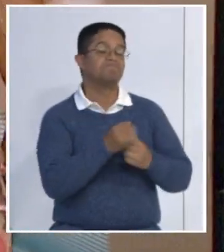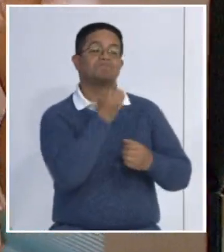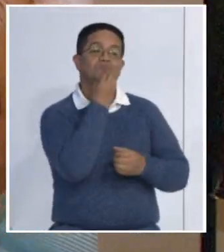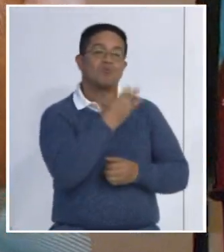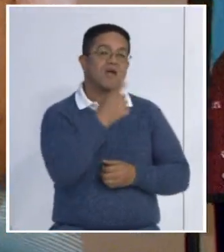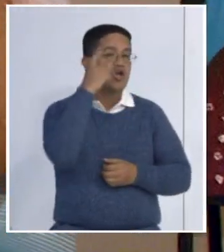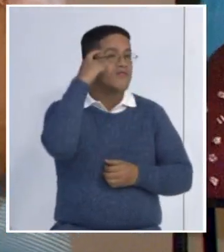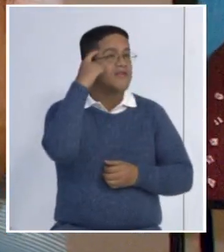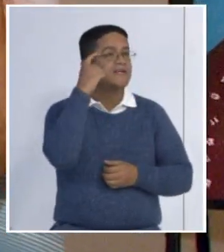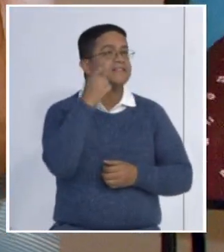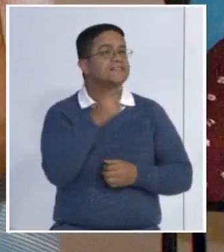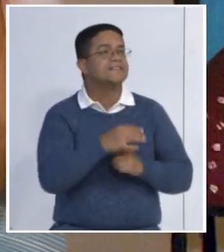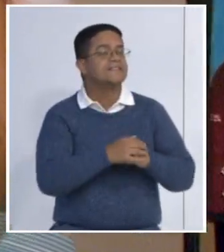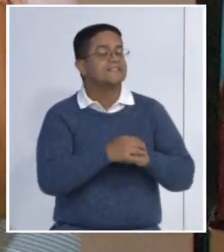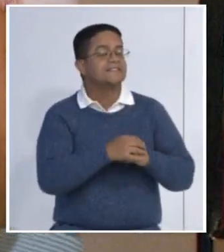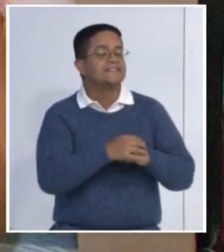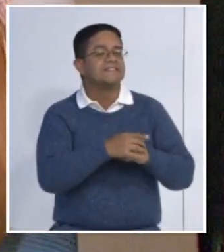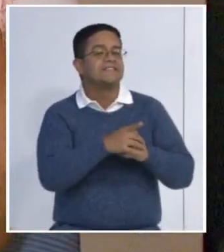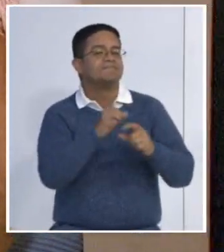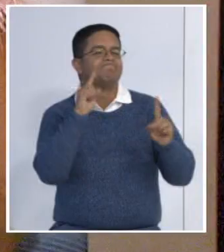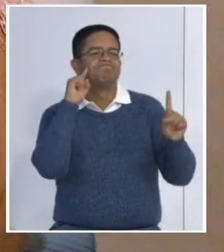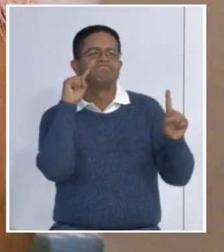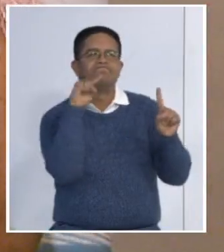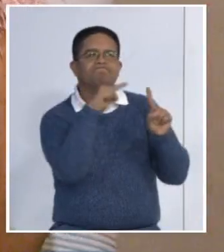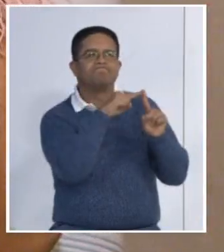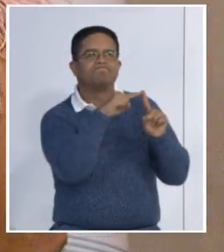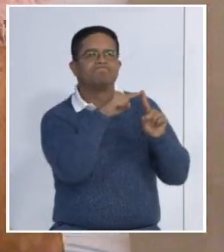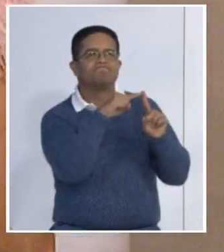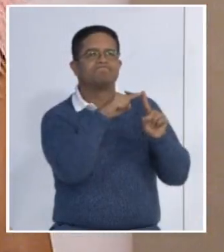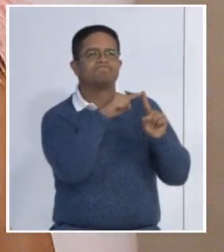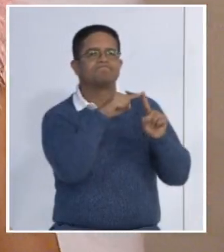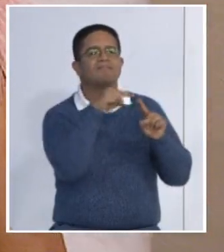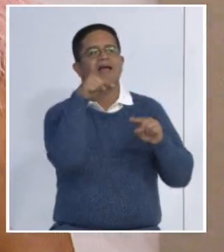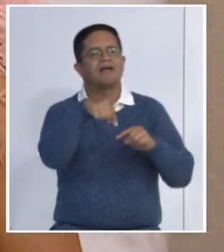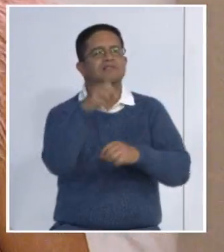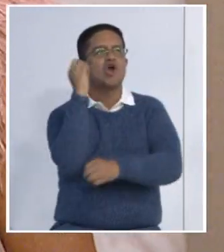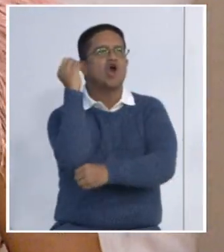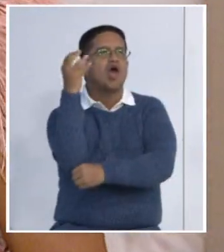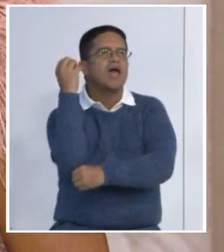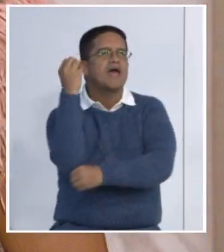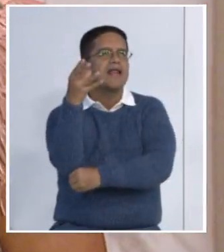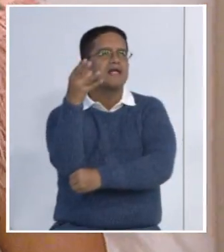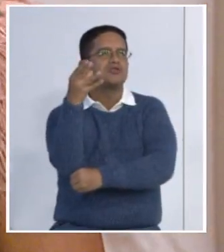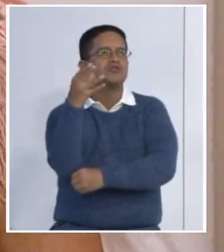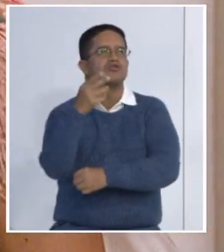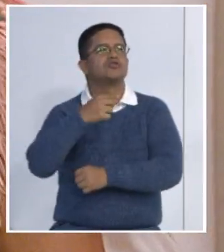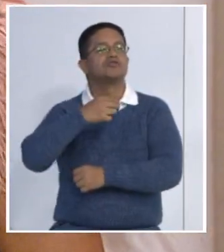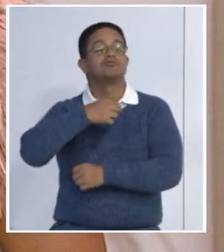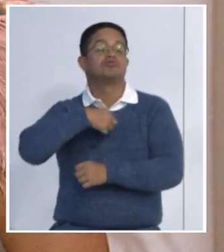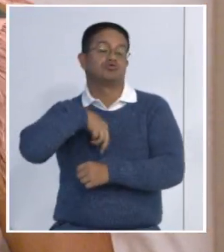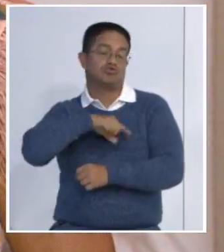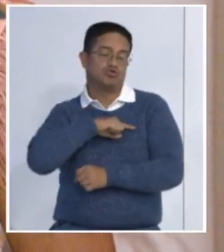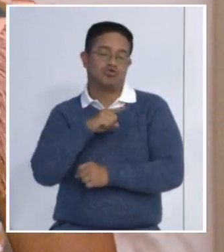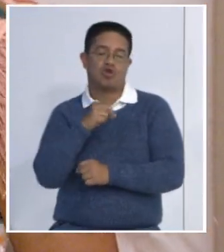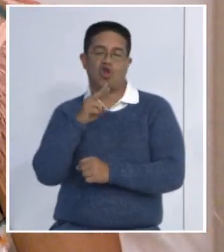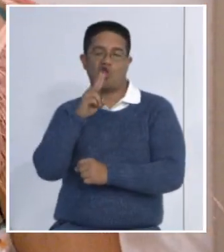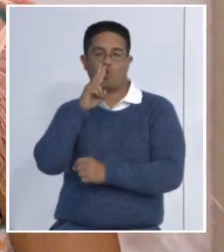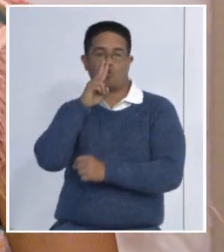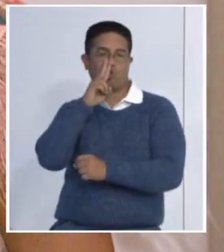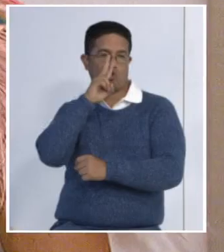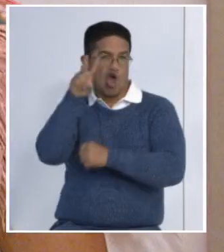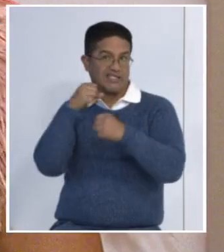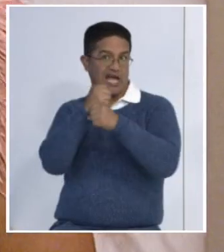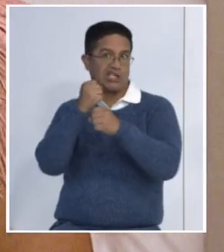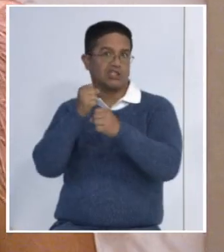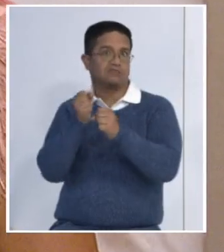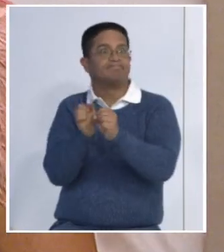buenos días. Una de las principales alcances de este Congreso es que teníamos ya algunos años inactivos y a partir de este año